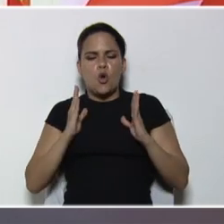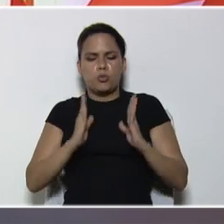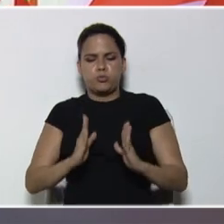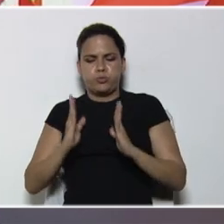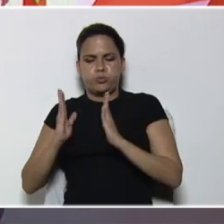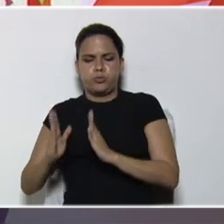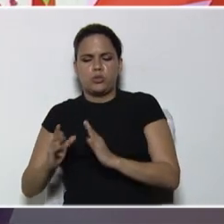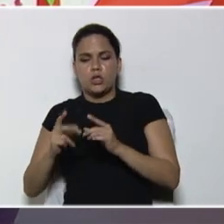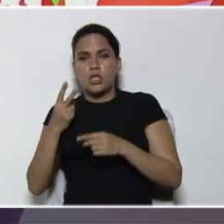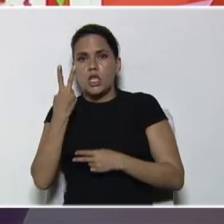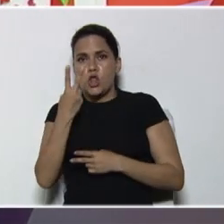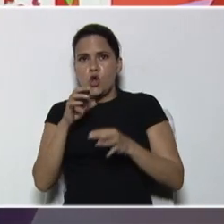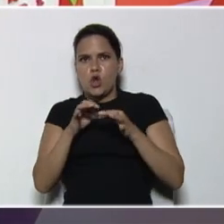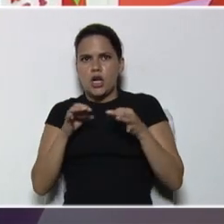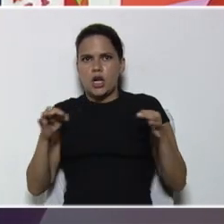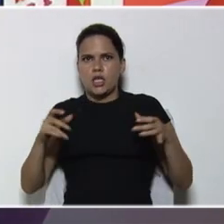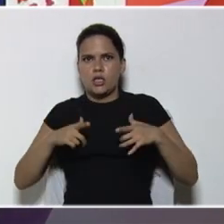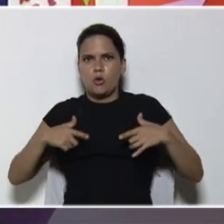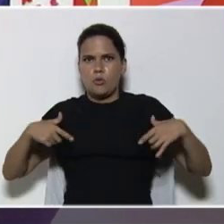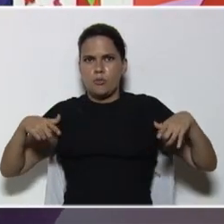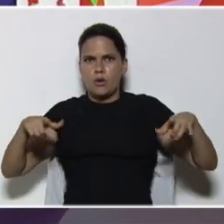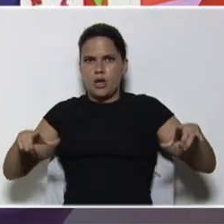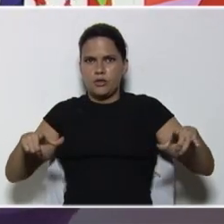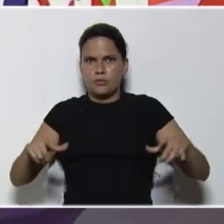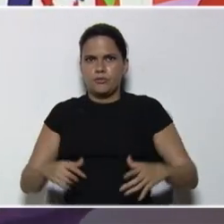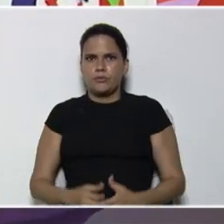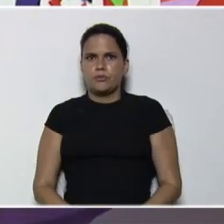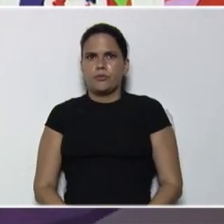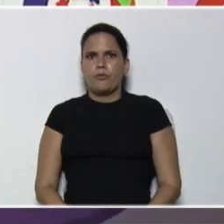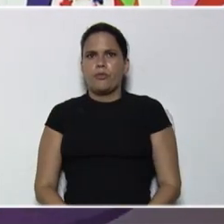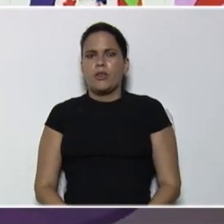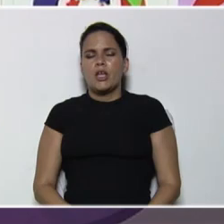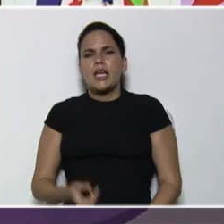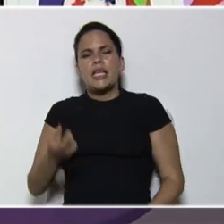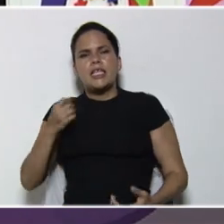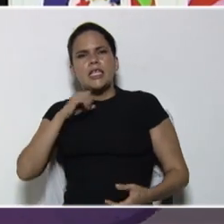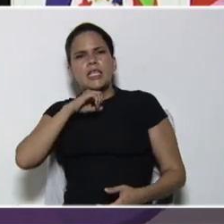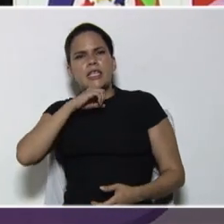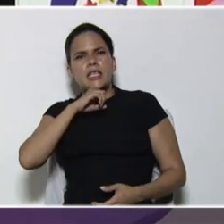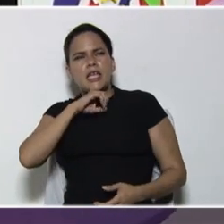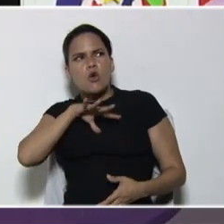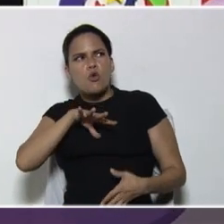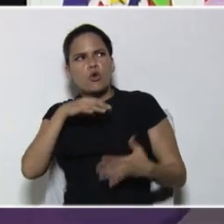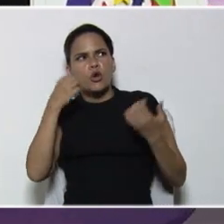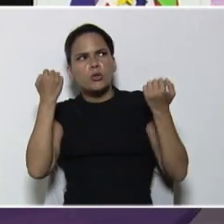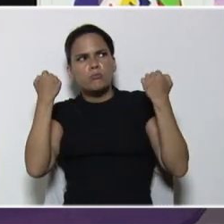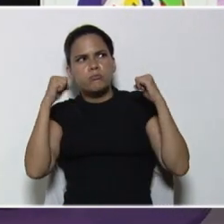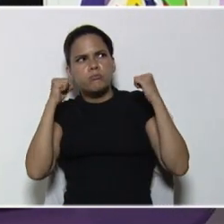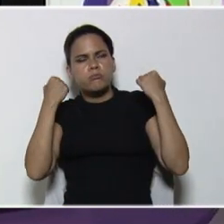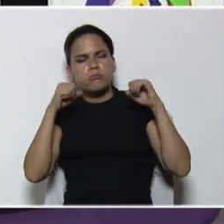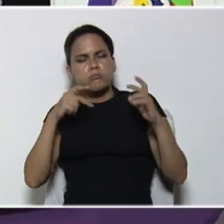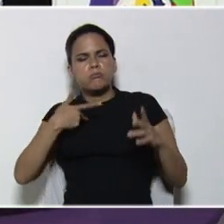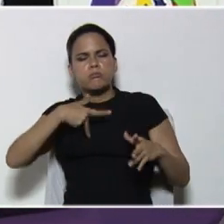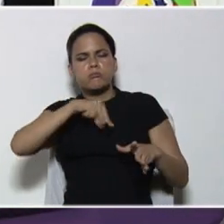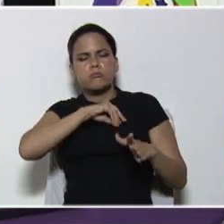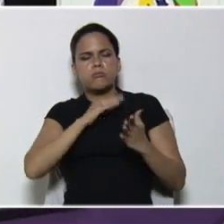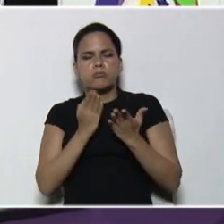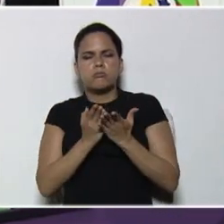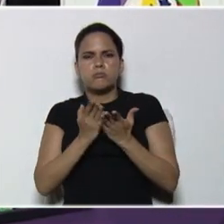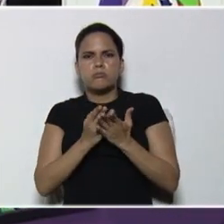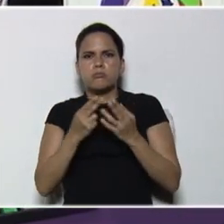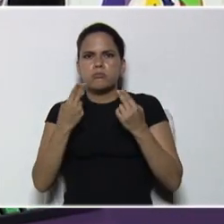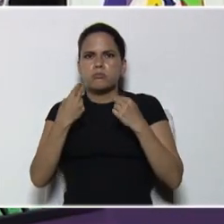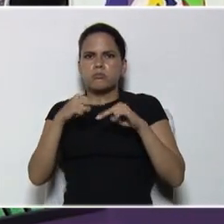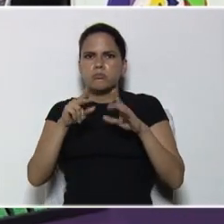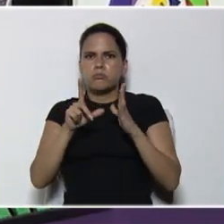rectas, en un plano. Son, referentes, teóricos prácticos, que nuestros estudiantes, integrados, en el nivel, de educación media,